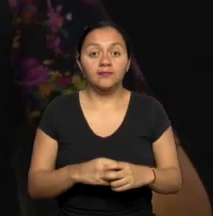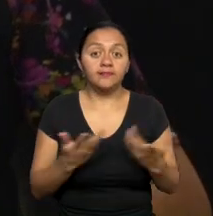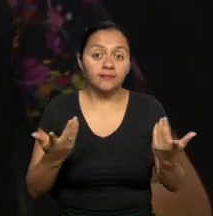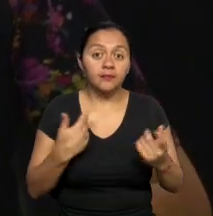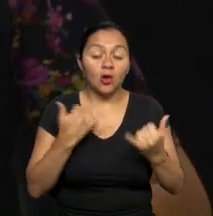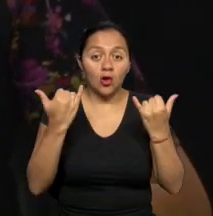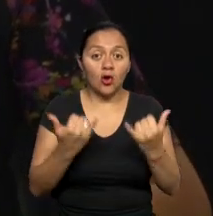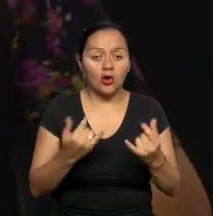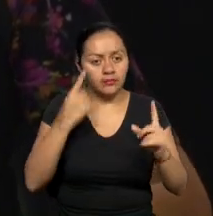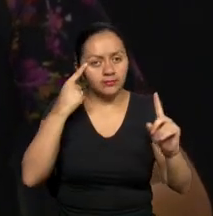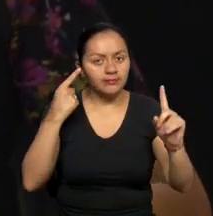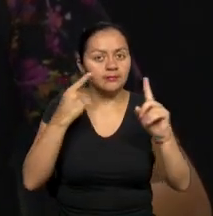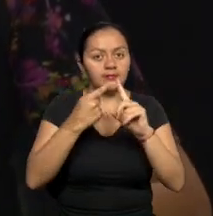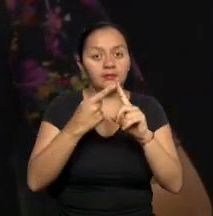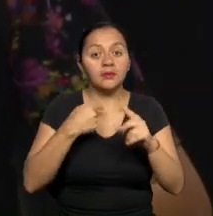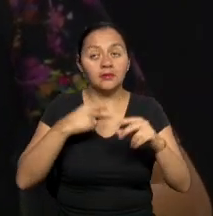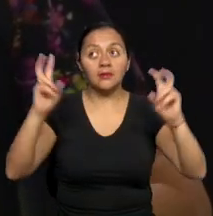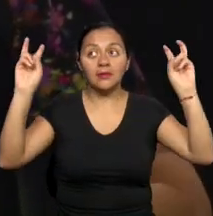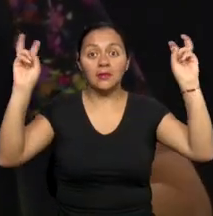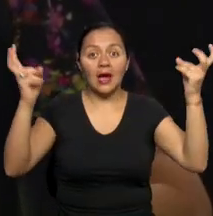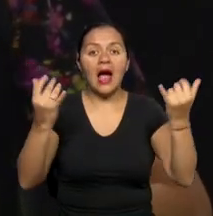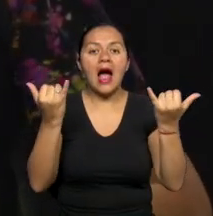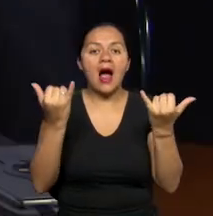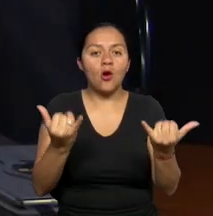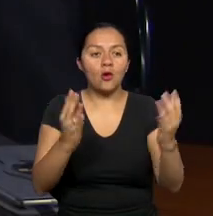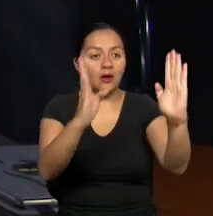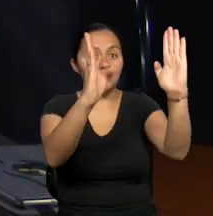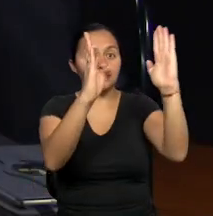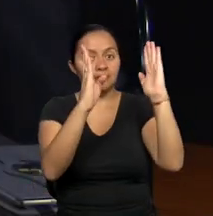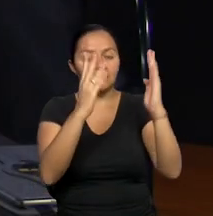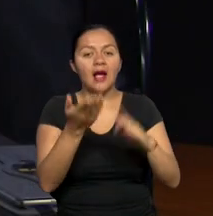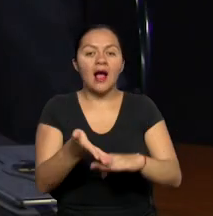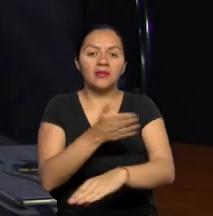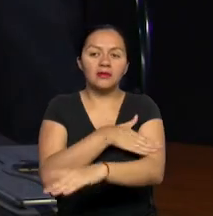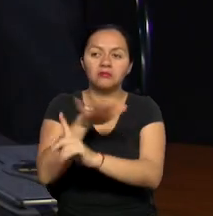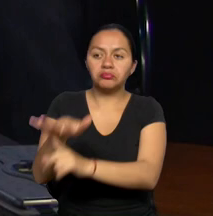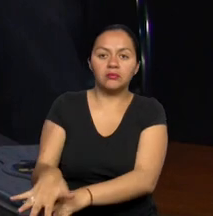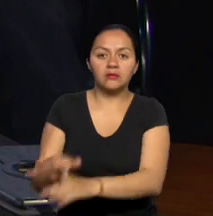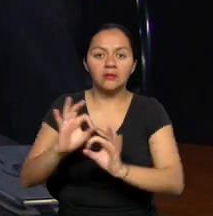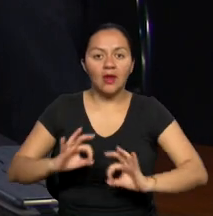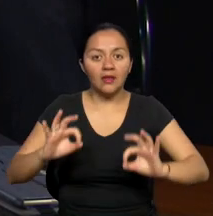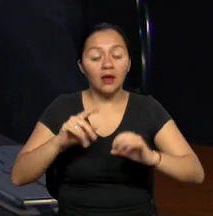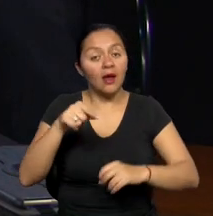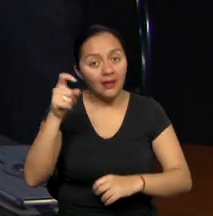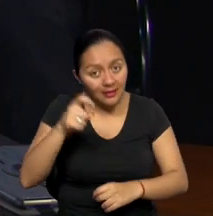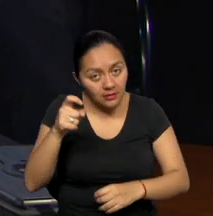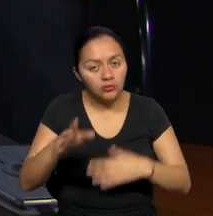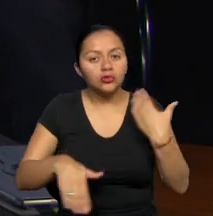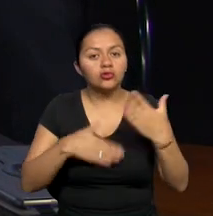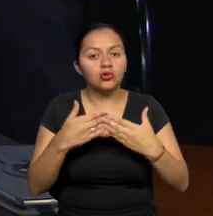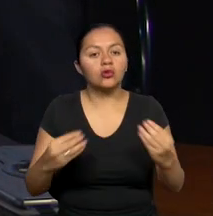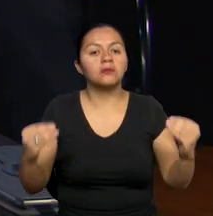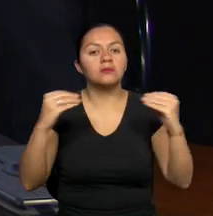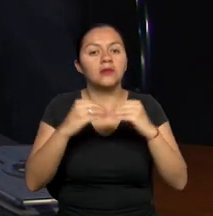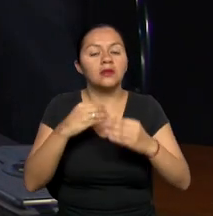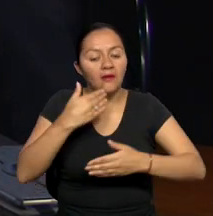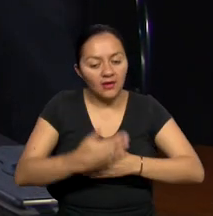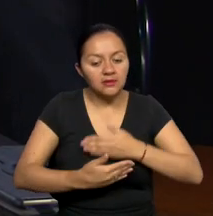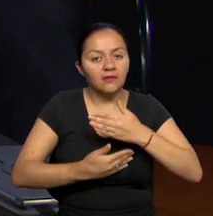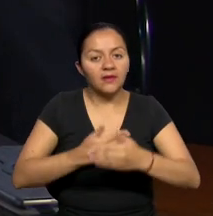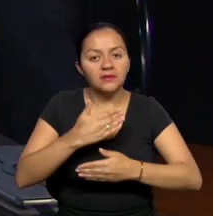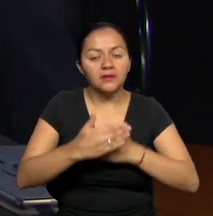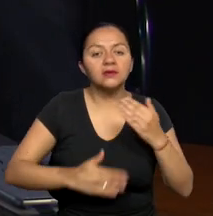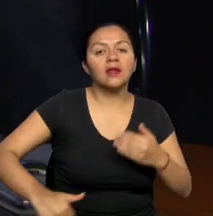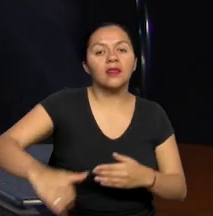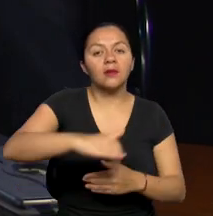es nuestra consigna, ahora se escucha la voz de los que nunca tuvieron voz. Por eso es la necesidad también de avanzar en la